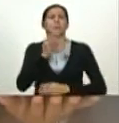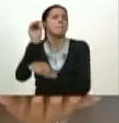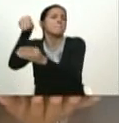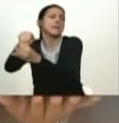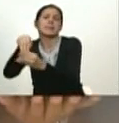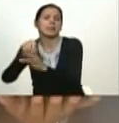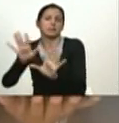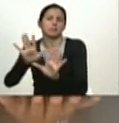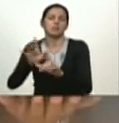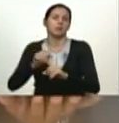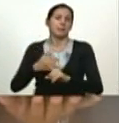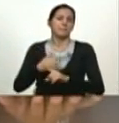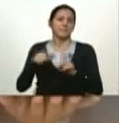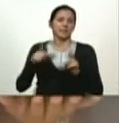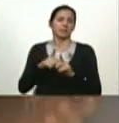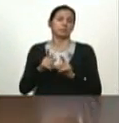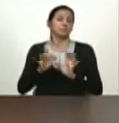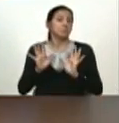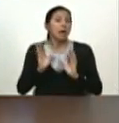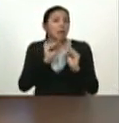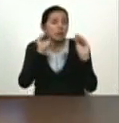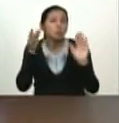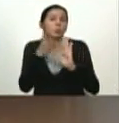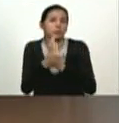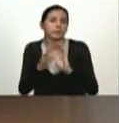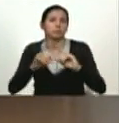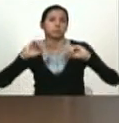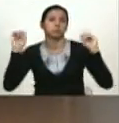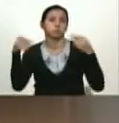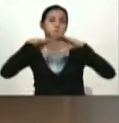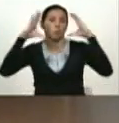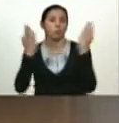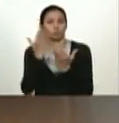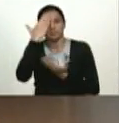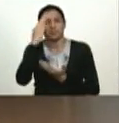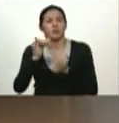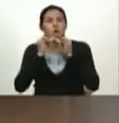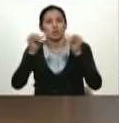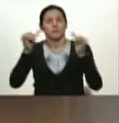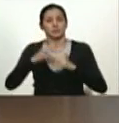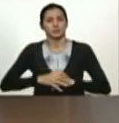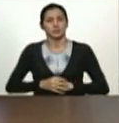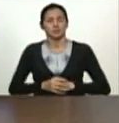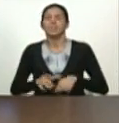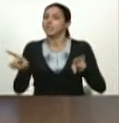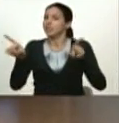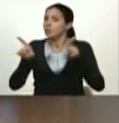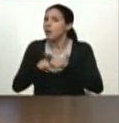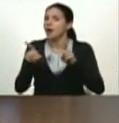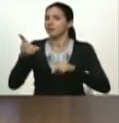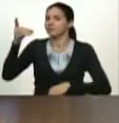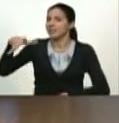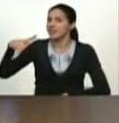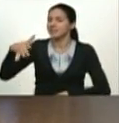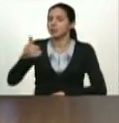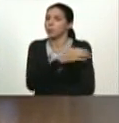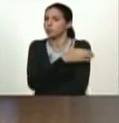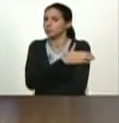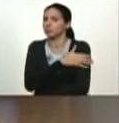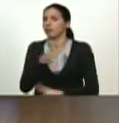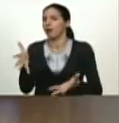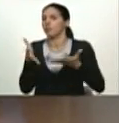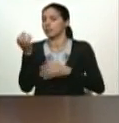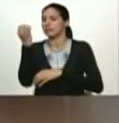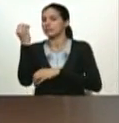noticia mundial y es la misma amenaza que tiene el pueblo venezolano en esta derecha que llegó en este parlamento adecoburguesa.